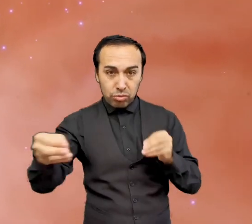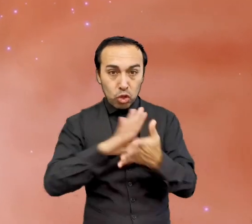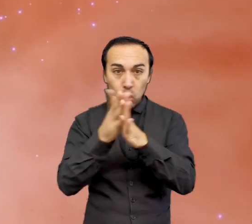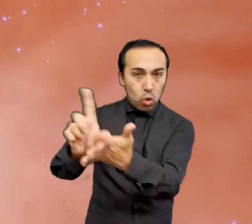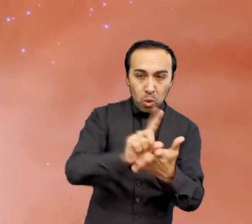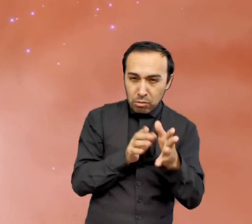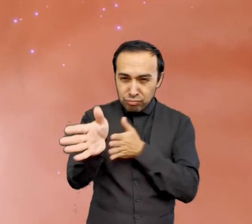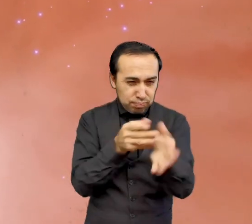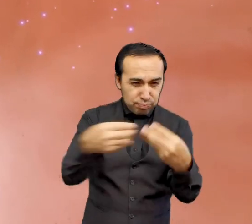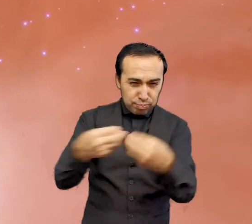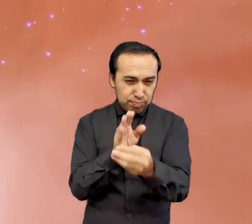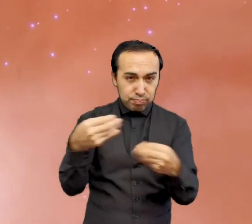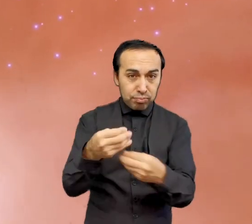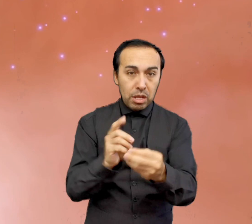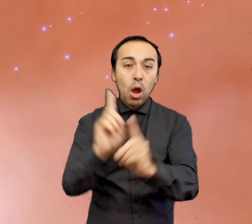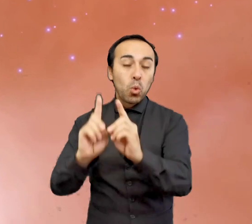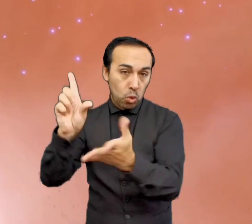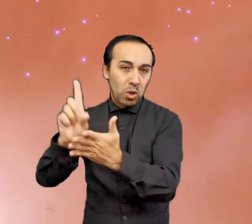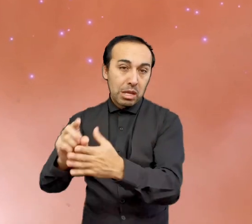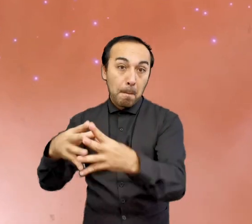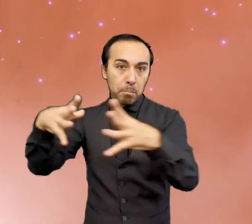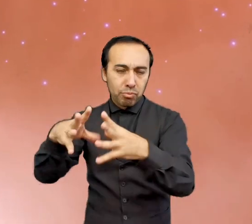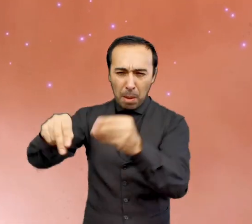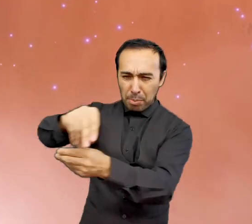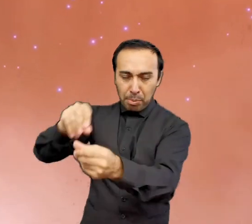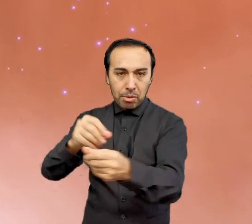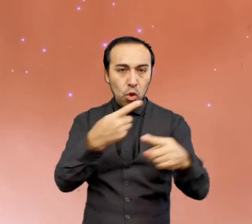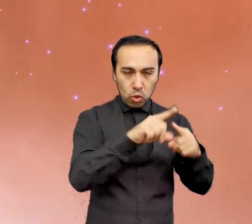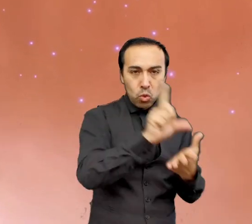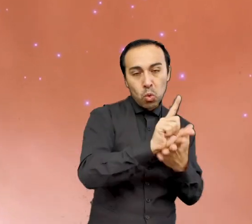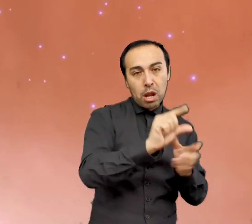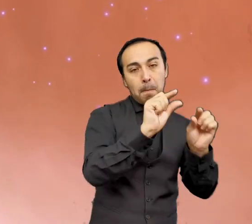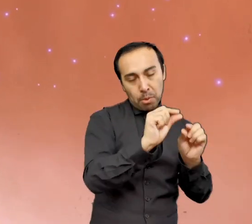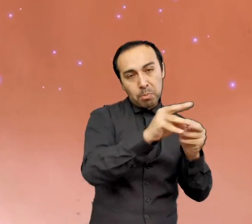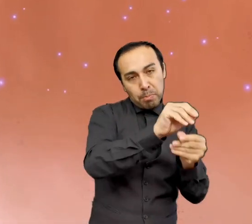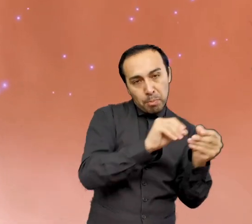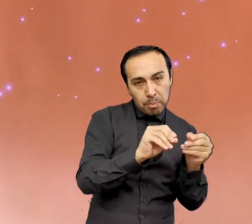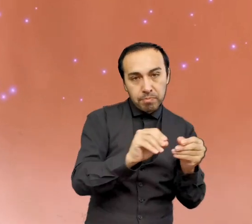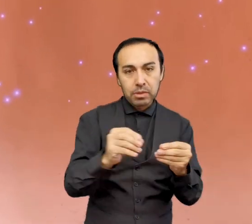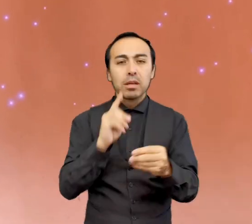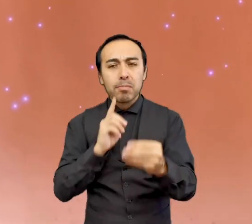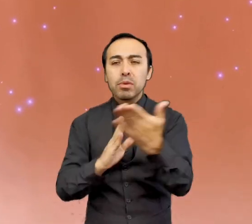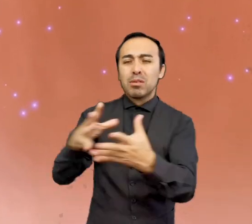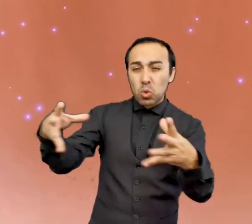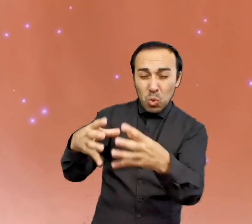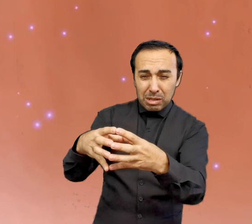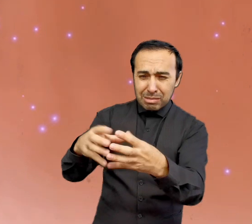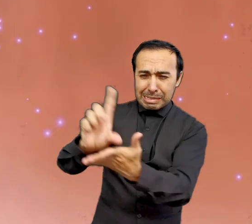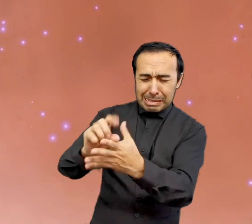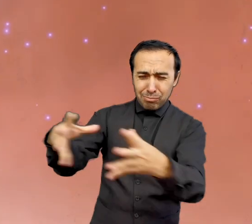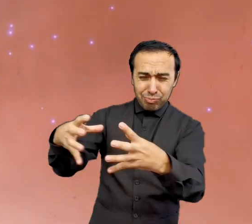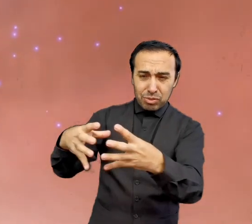materia que otras. Las zonas más densas comenzarán a colapsar debido a la atracción de su propia gravedad y en ese momento